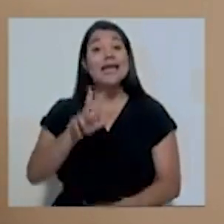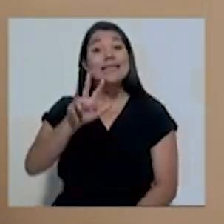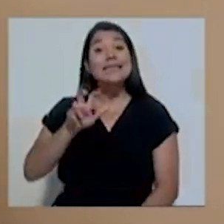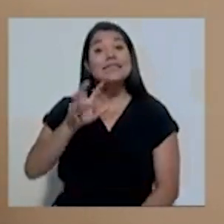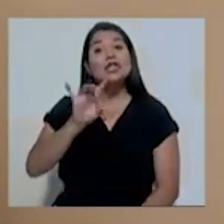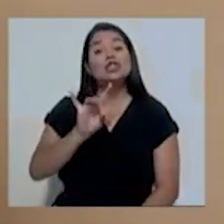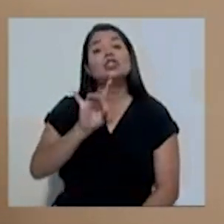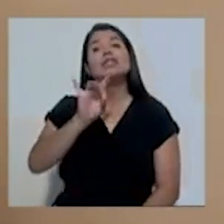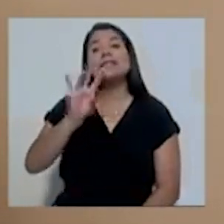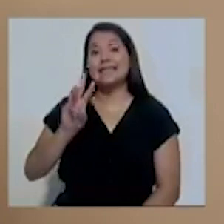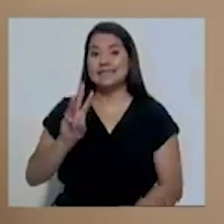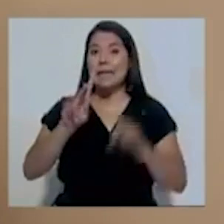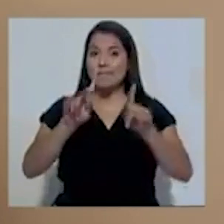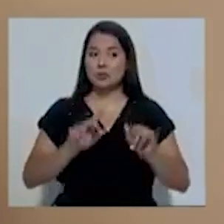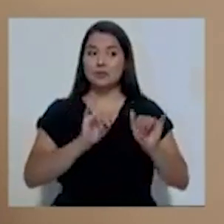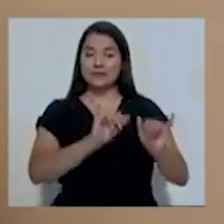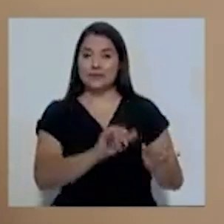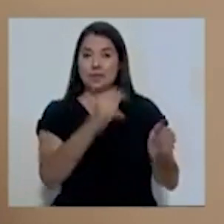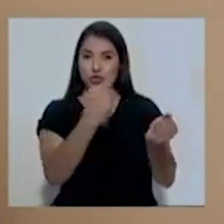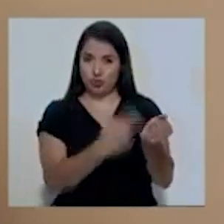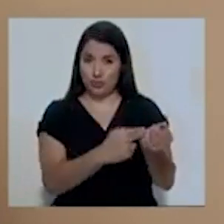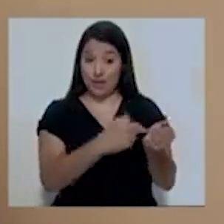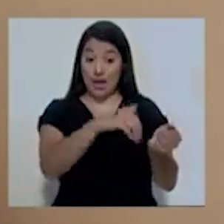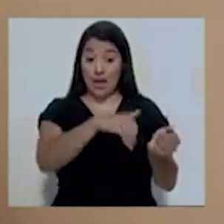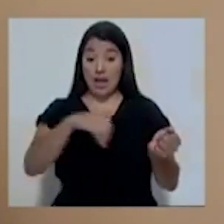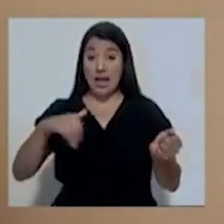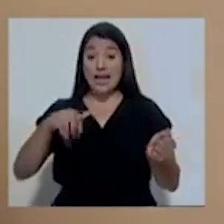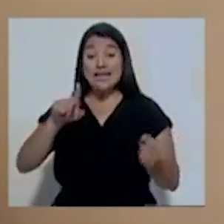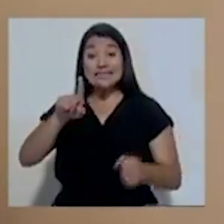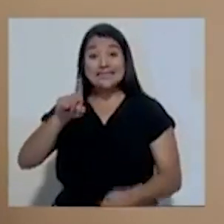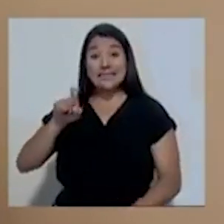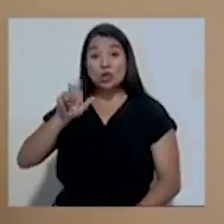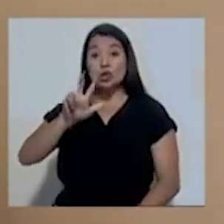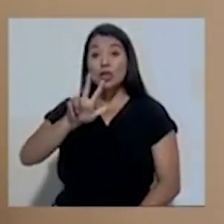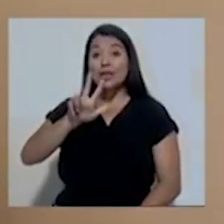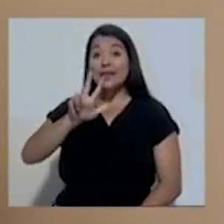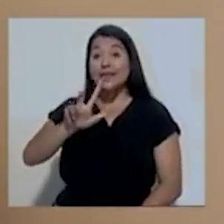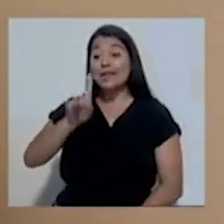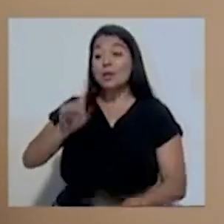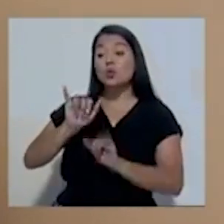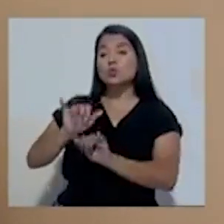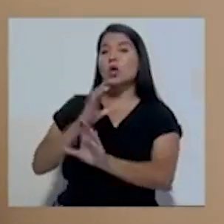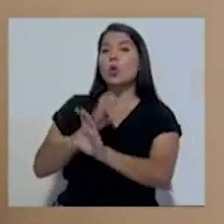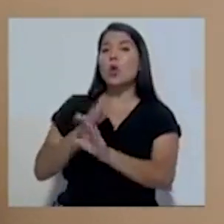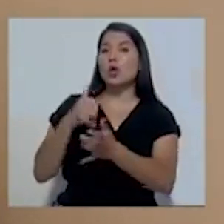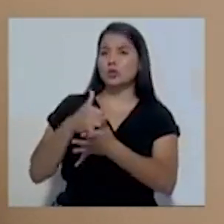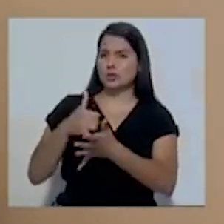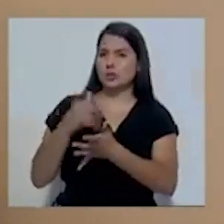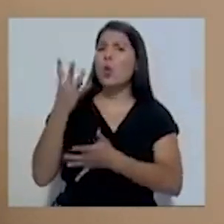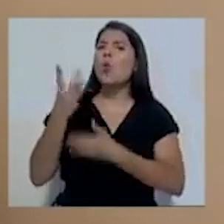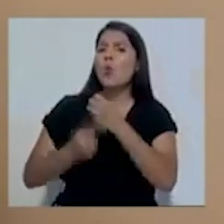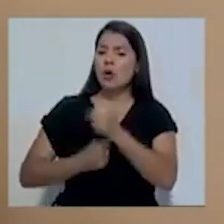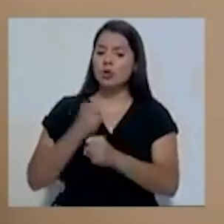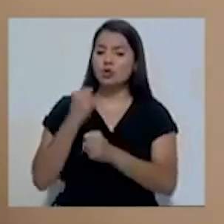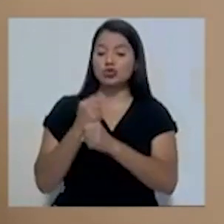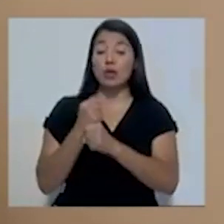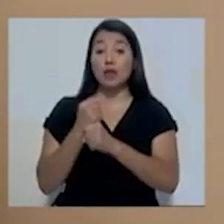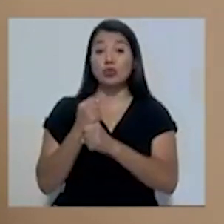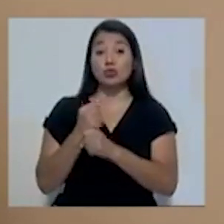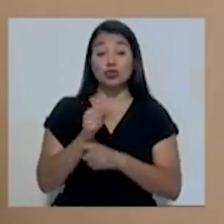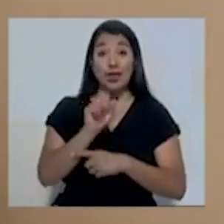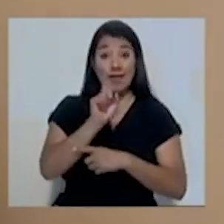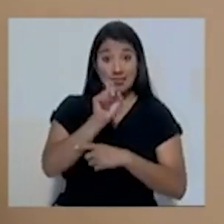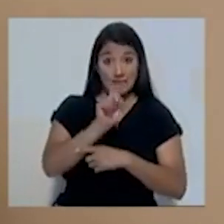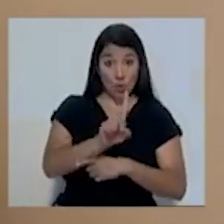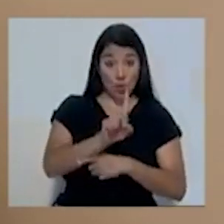386 personas se encuentran hospitalizadas, 131 de ellas en cuidados intensivos con un rango de edad de 1